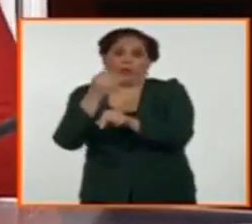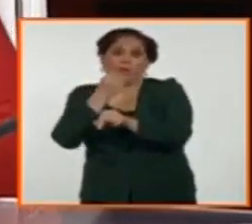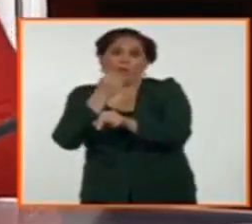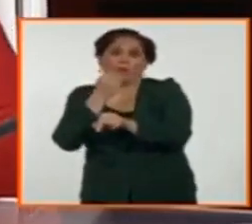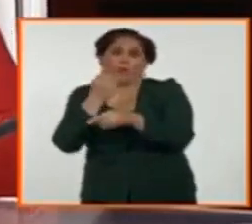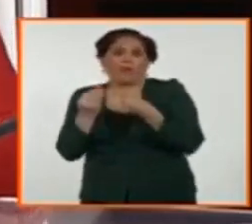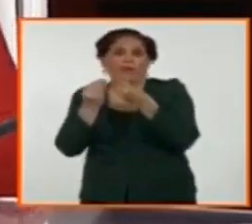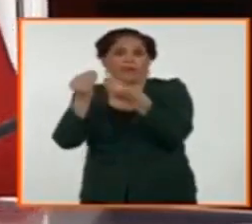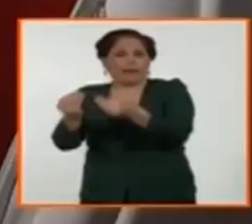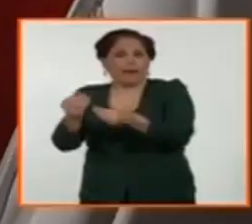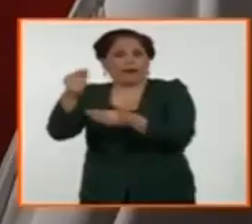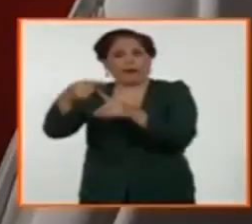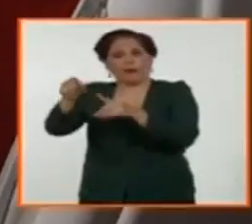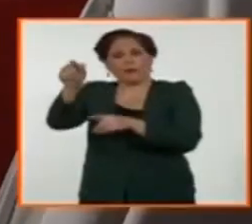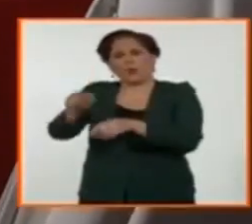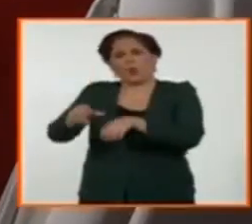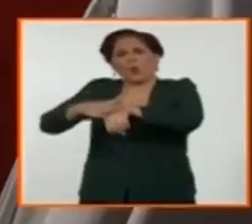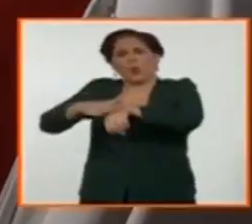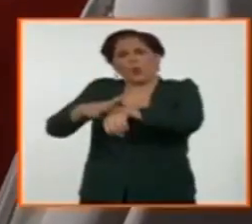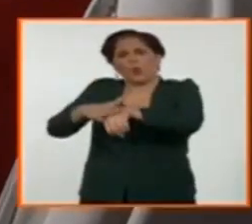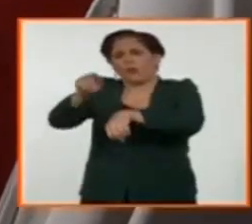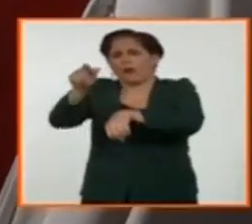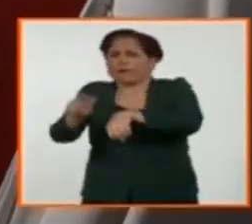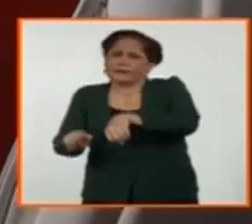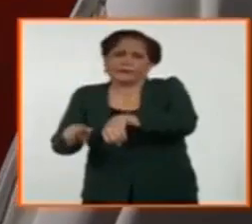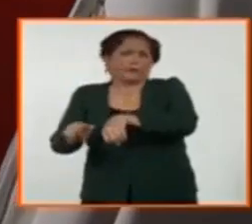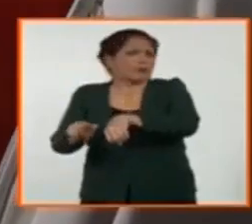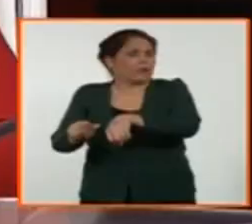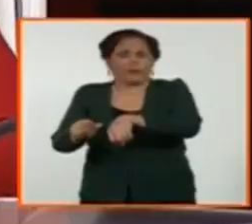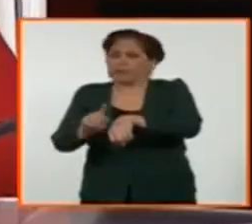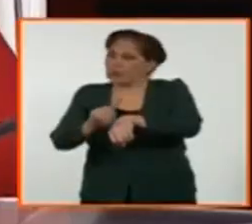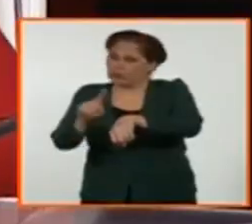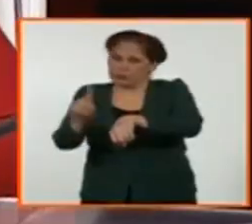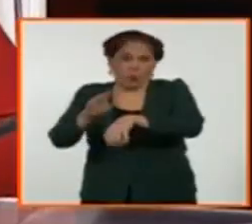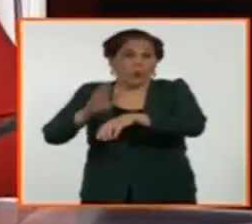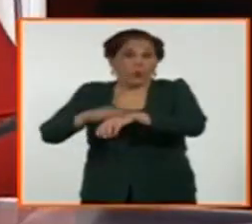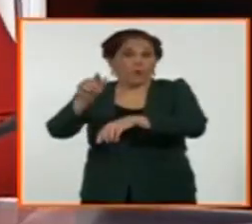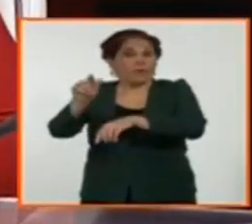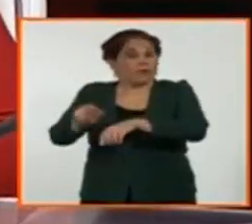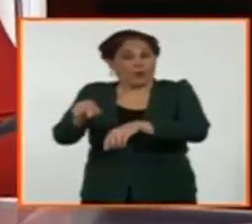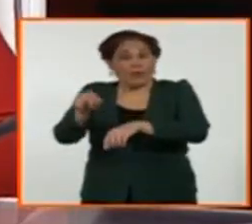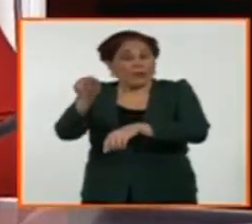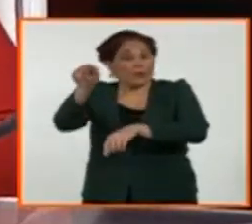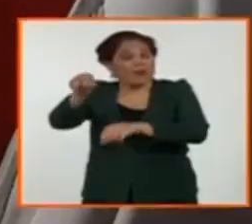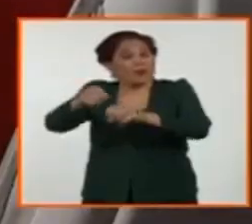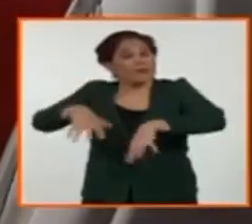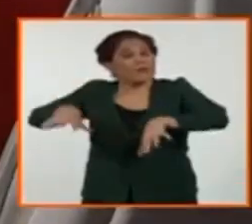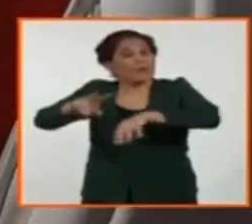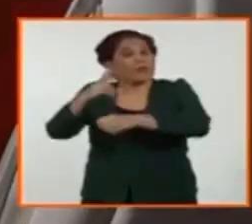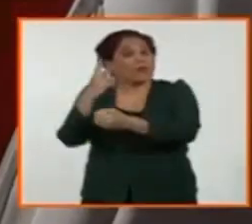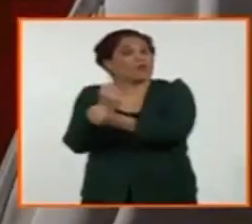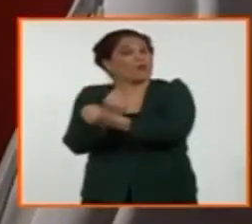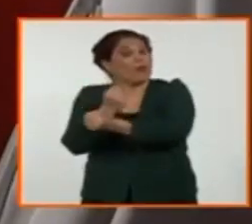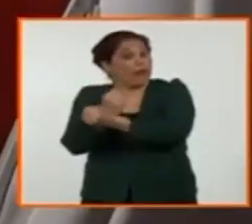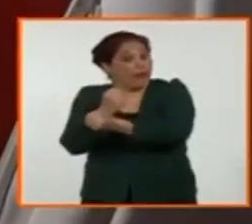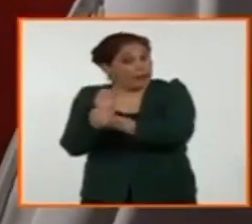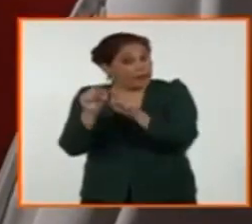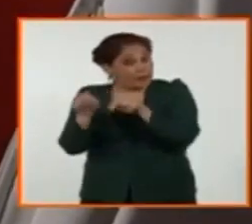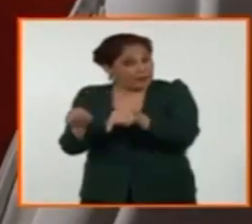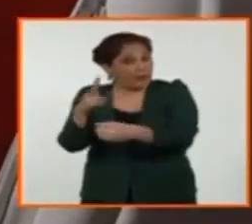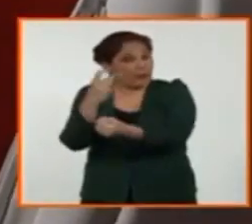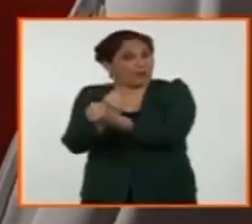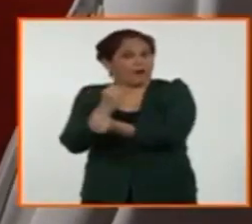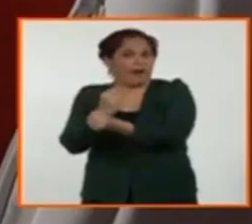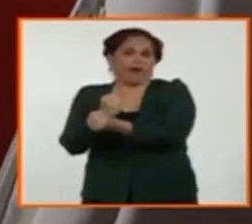de estas personas y se pierde que estas personas están en situación de vulnerabilidad. Siempre hemos dicho personas vulnerables, ha sido el